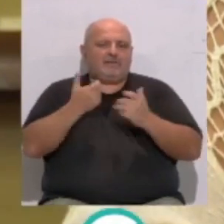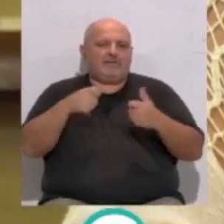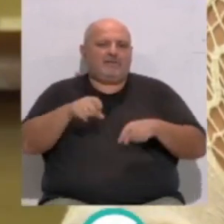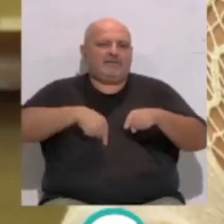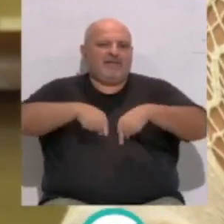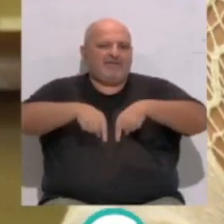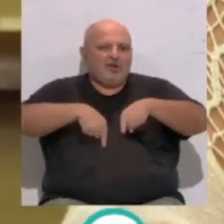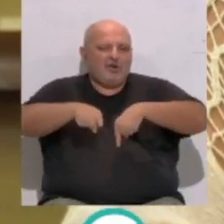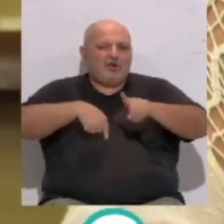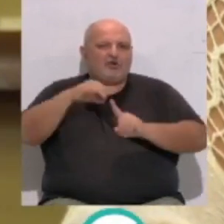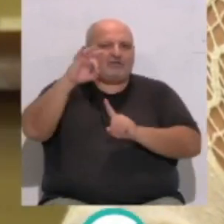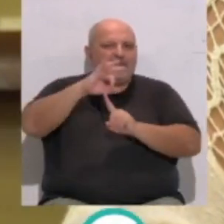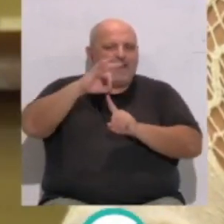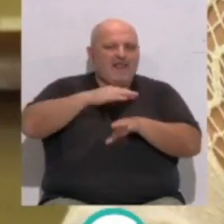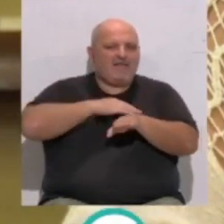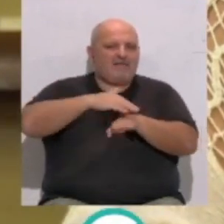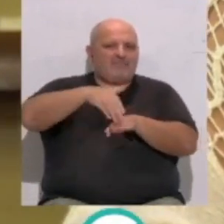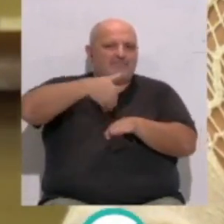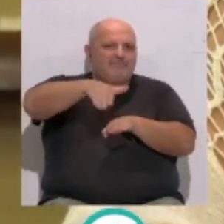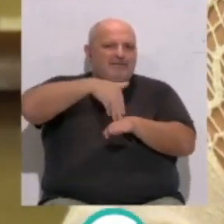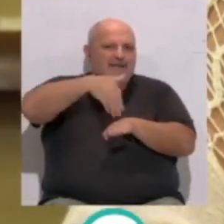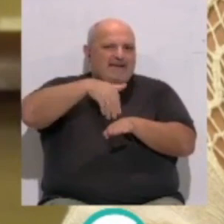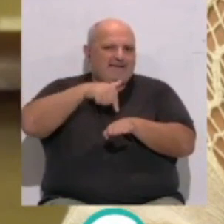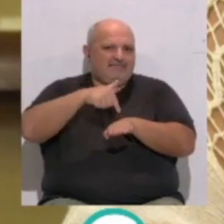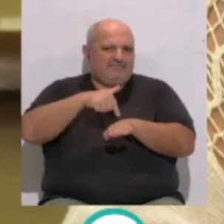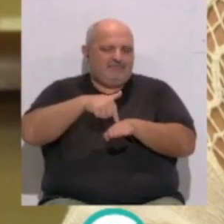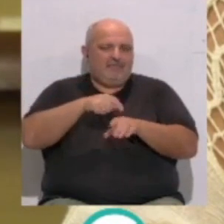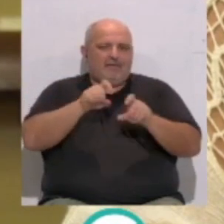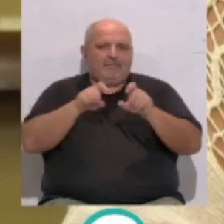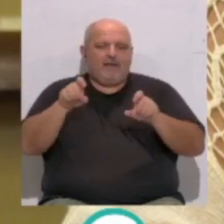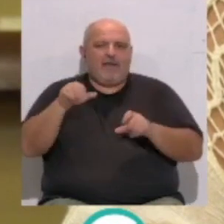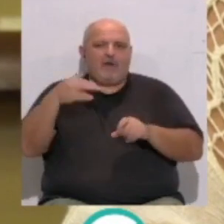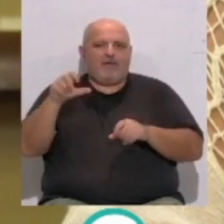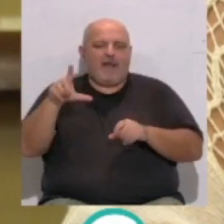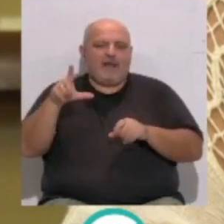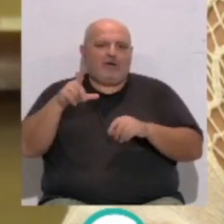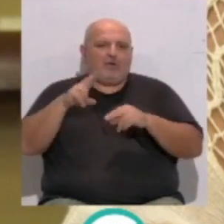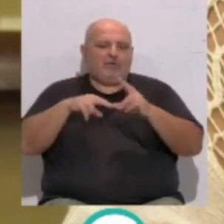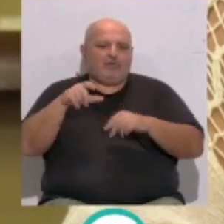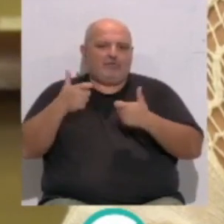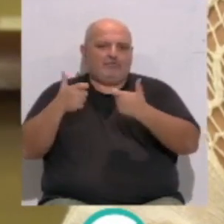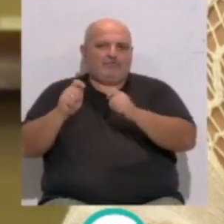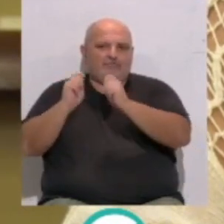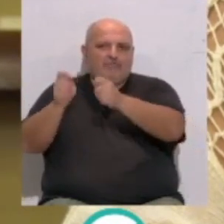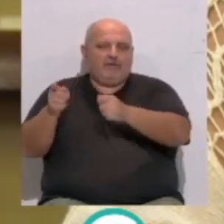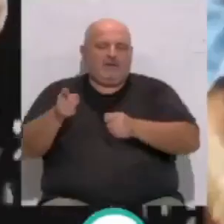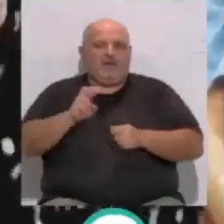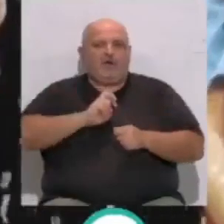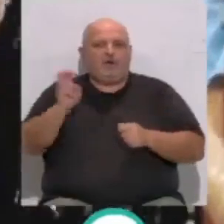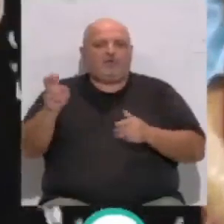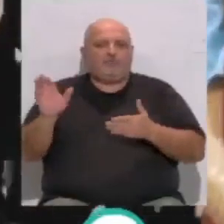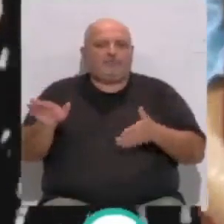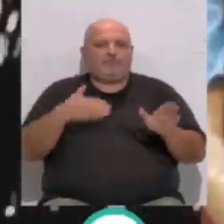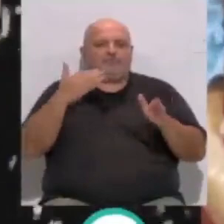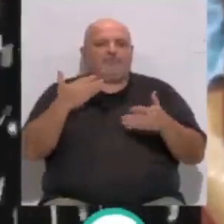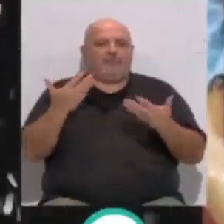tráfico, señalización vertical y horizontal a la empresa aeronaval de construcciones e instalaciones. En otro orden de cosas,